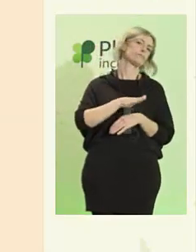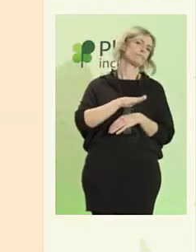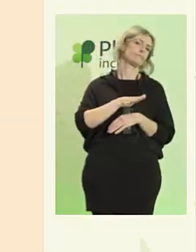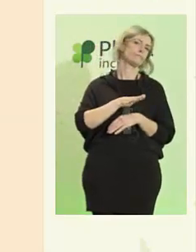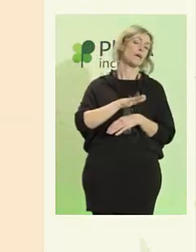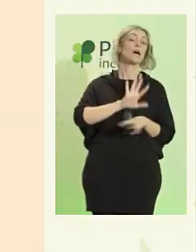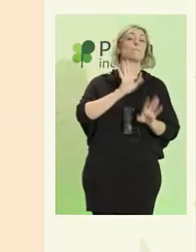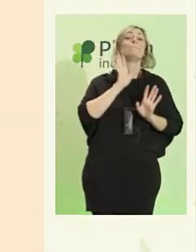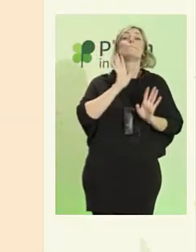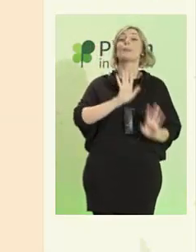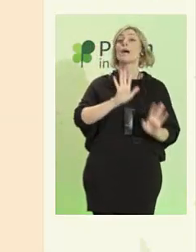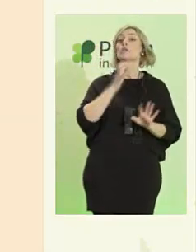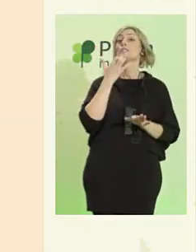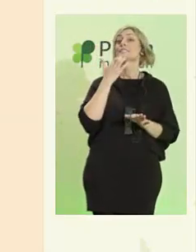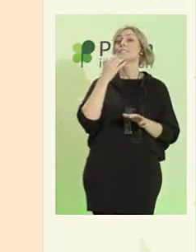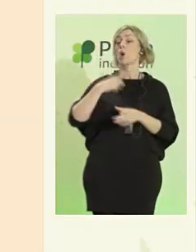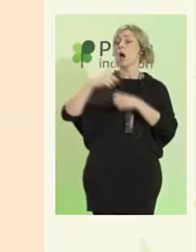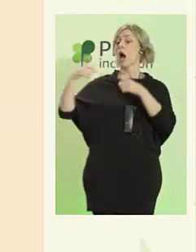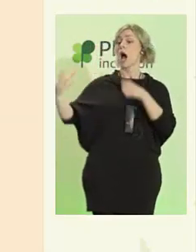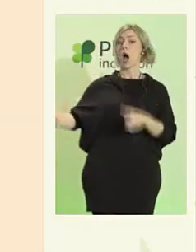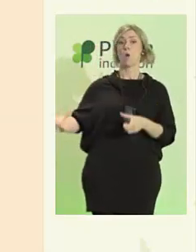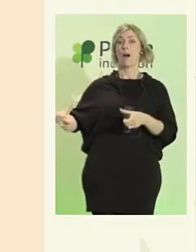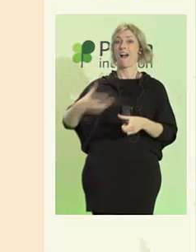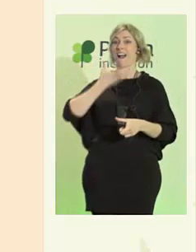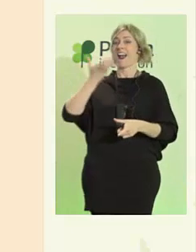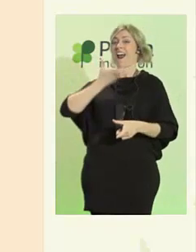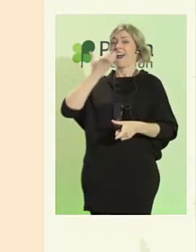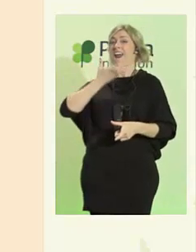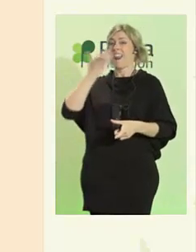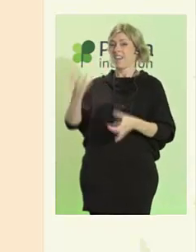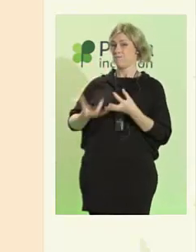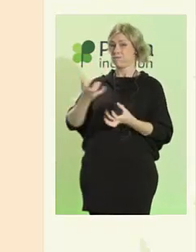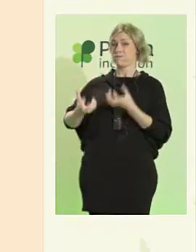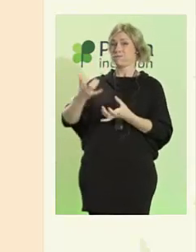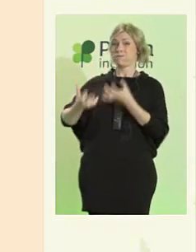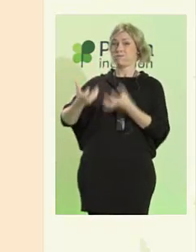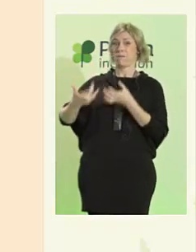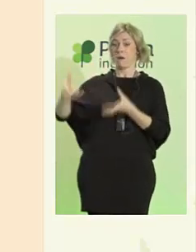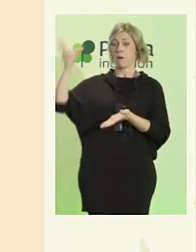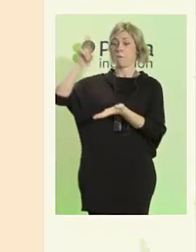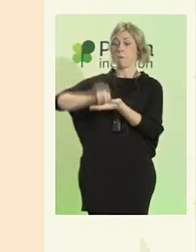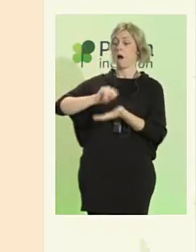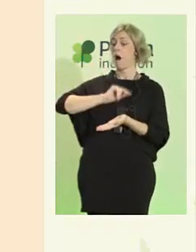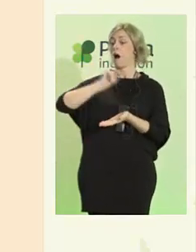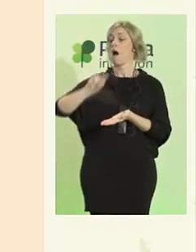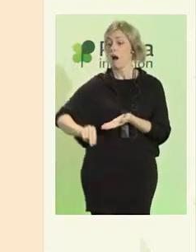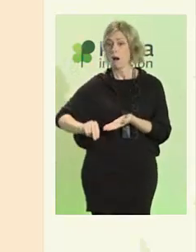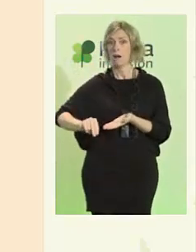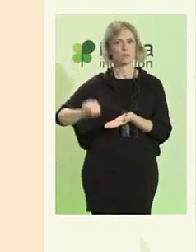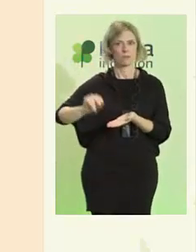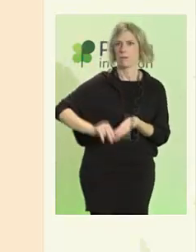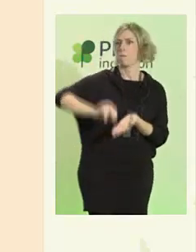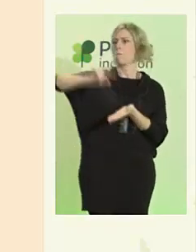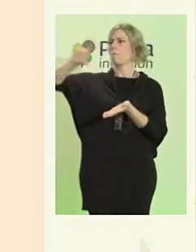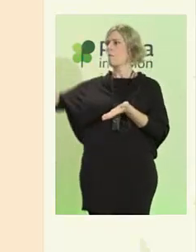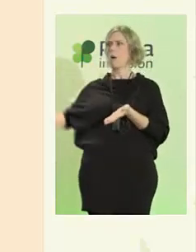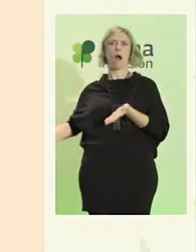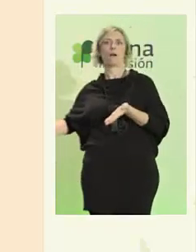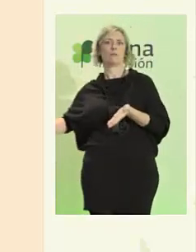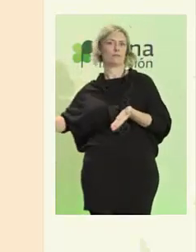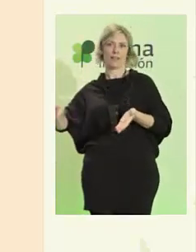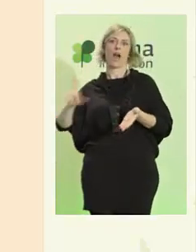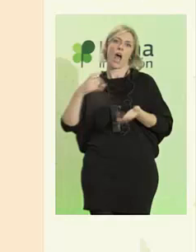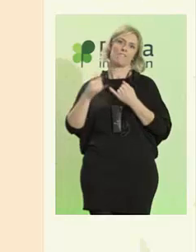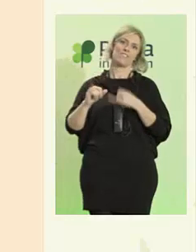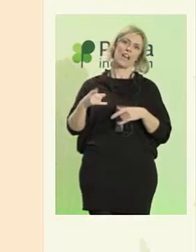soltamos a una rana en agua que ya está hirviendo, la rana va a saltar y va a sobrevivir. ¿Eso qué